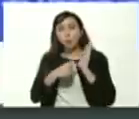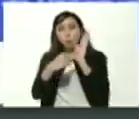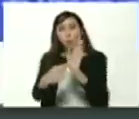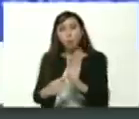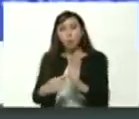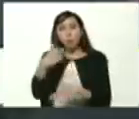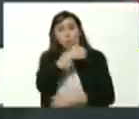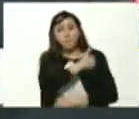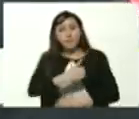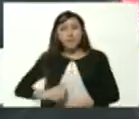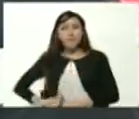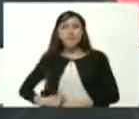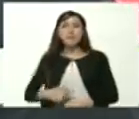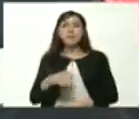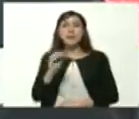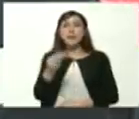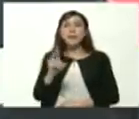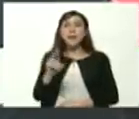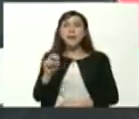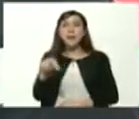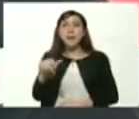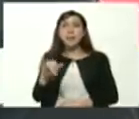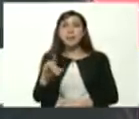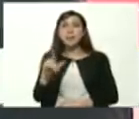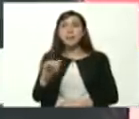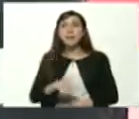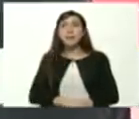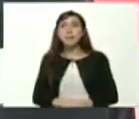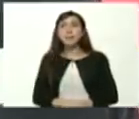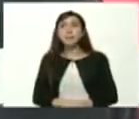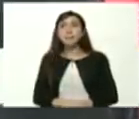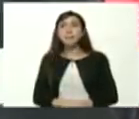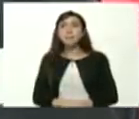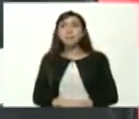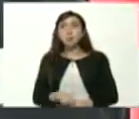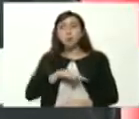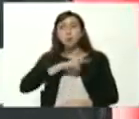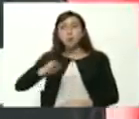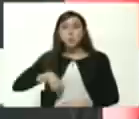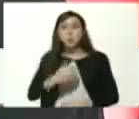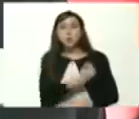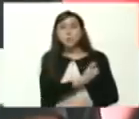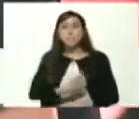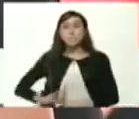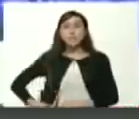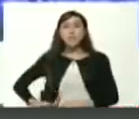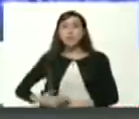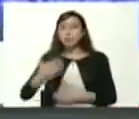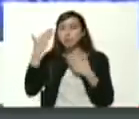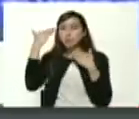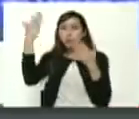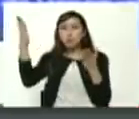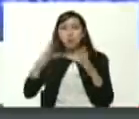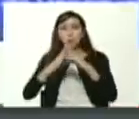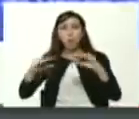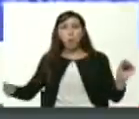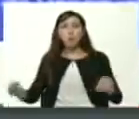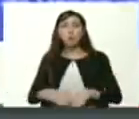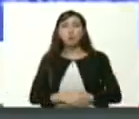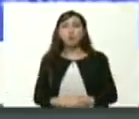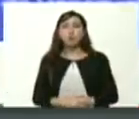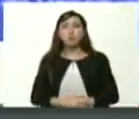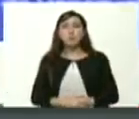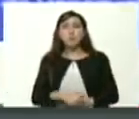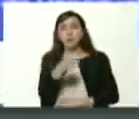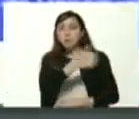presidente Kennedy Mr. President un saludo a todos y